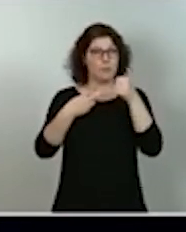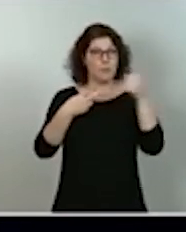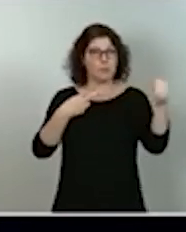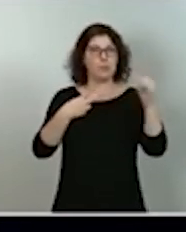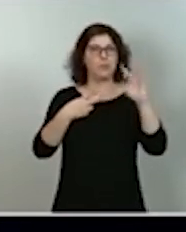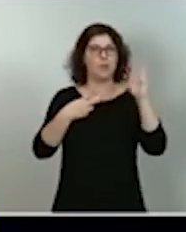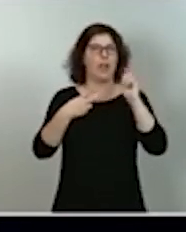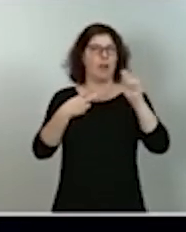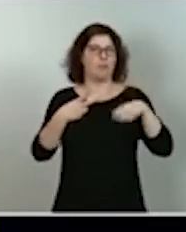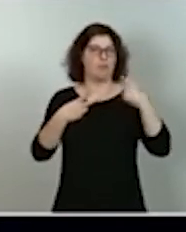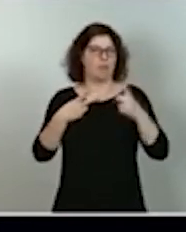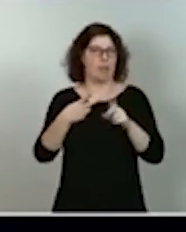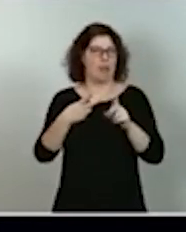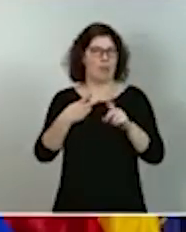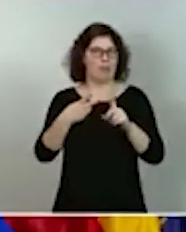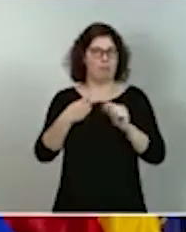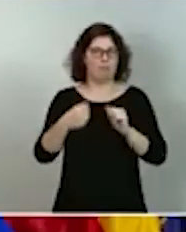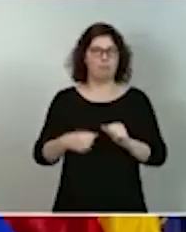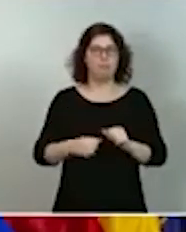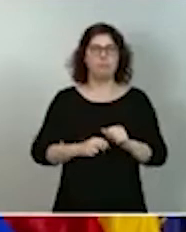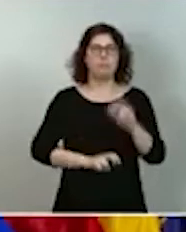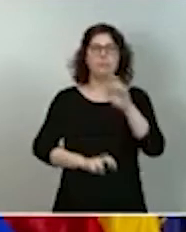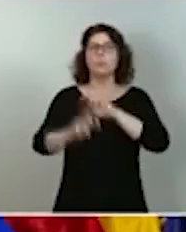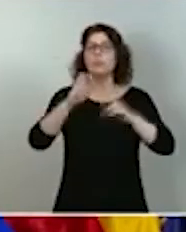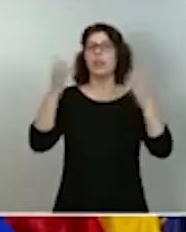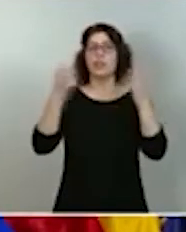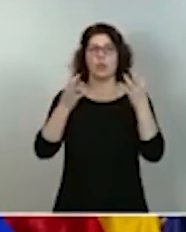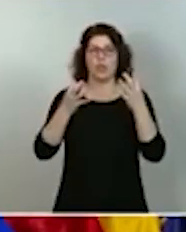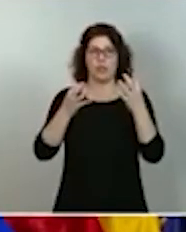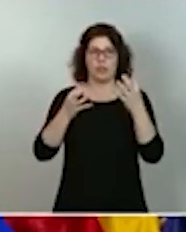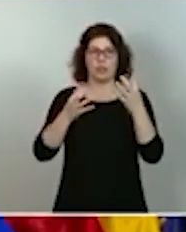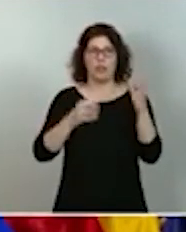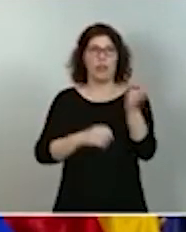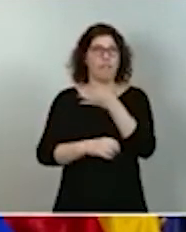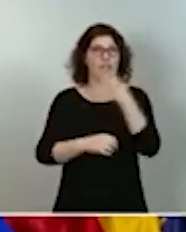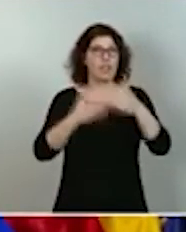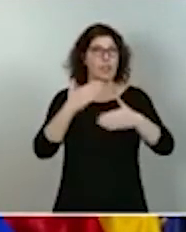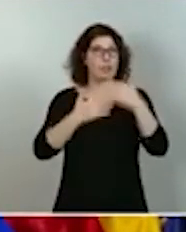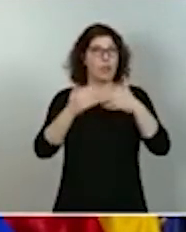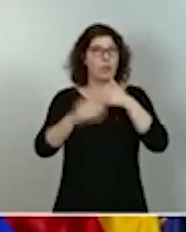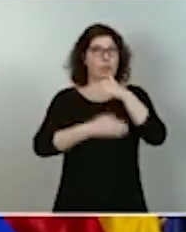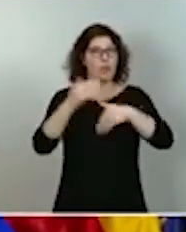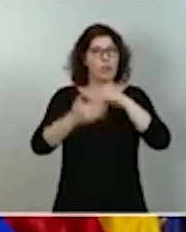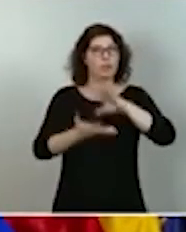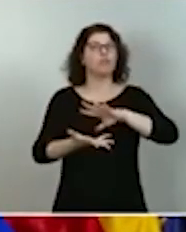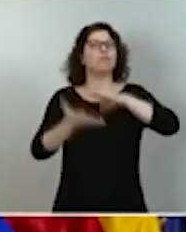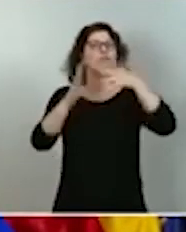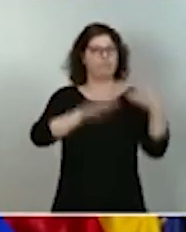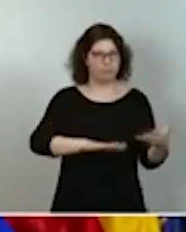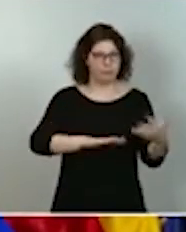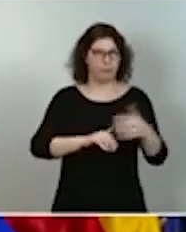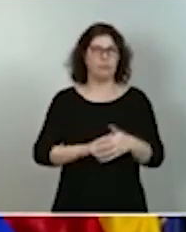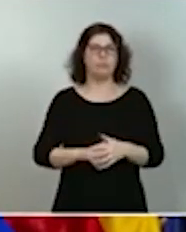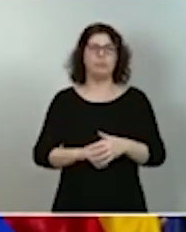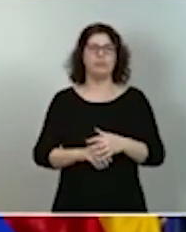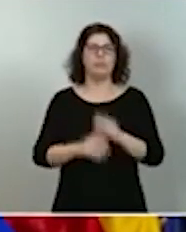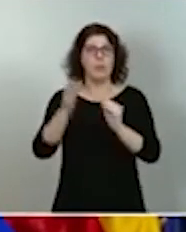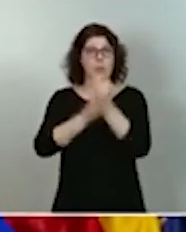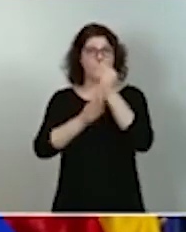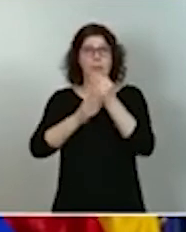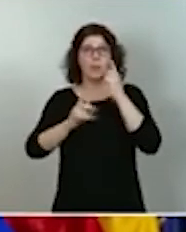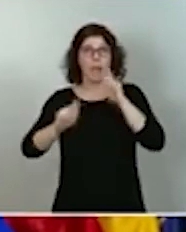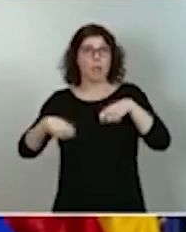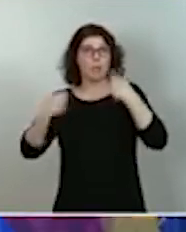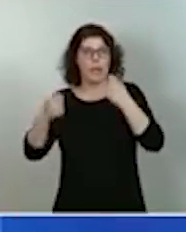favoreciendo la progresiva reinversión en eficiencia y modernización en procesos, la recuperación de materias primas, la integración de principios y